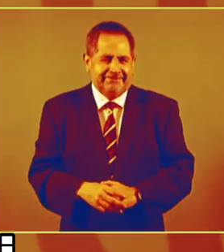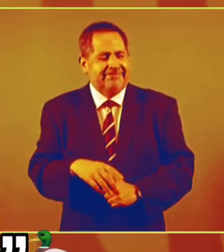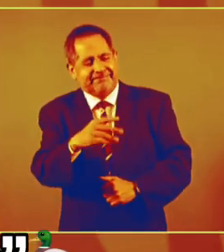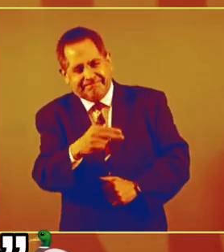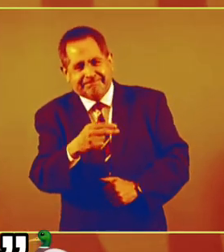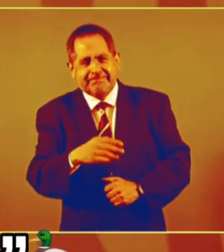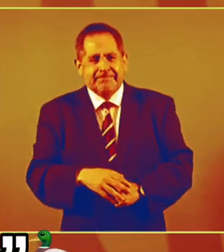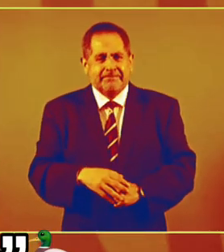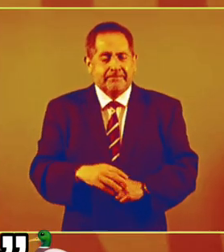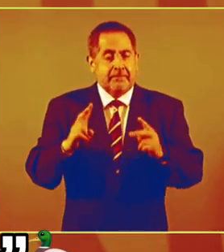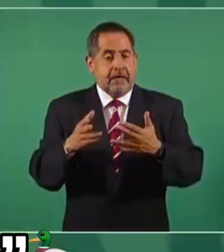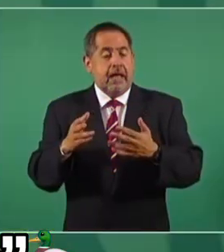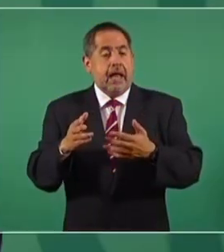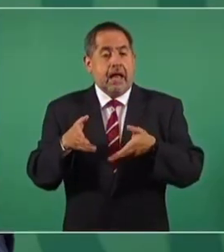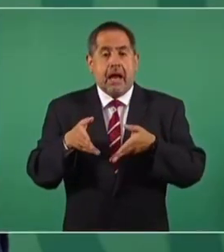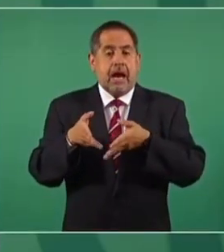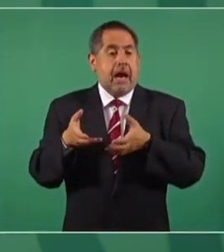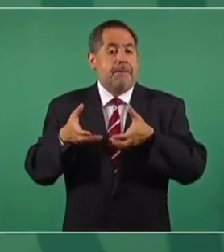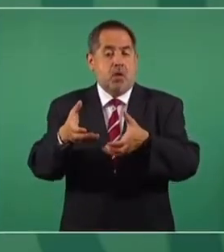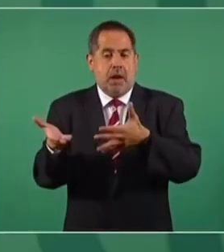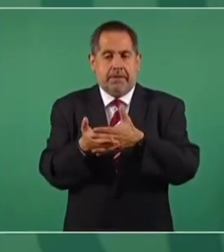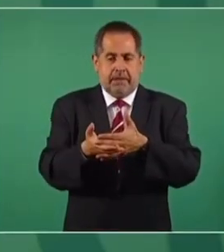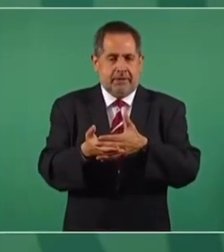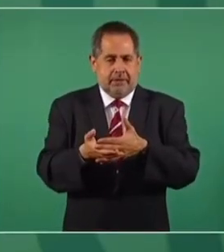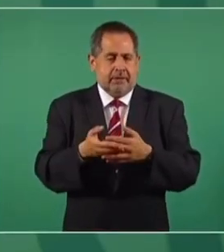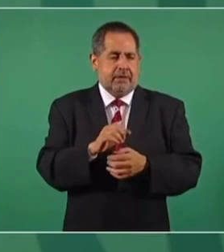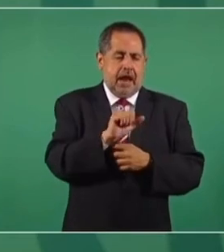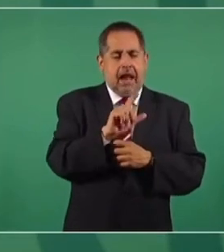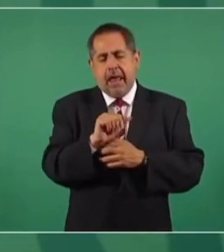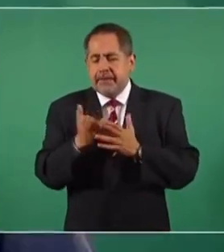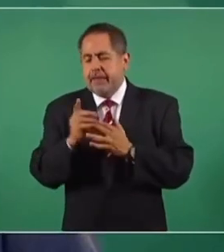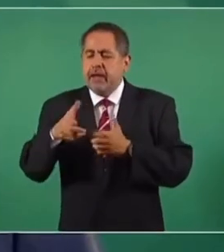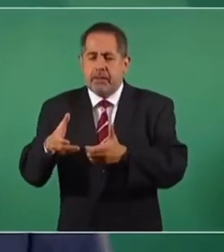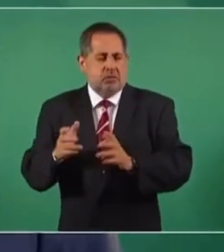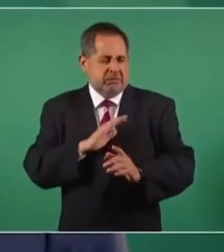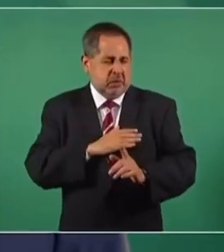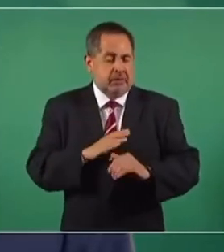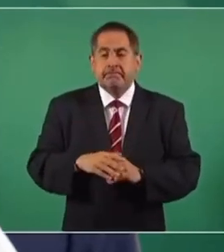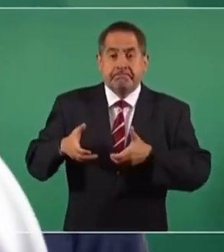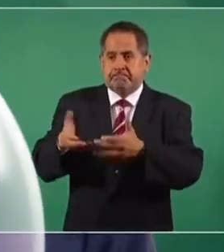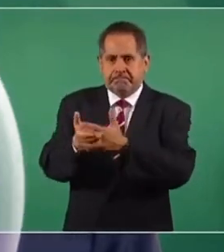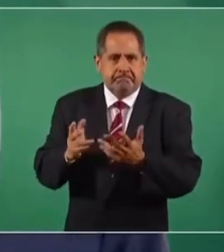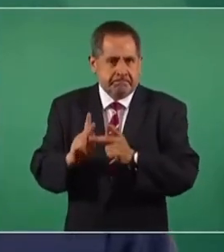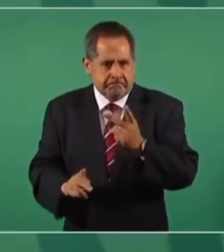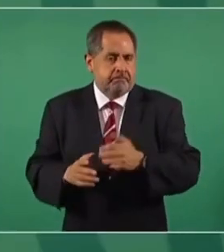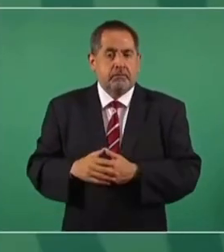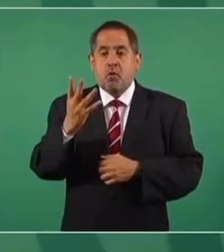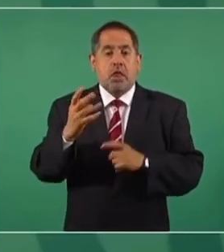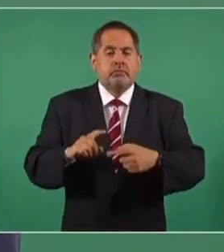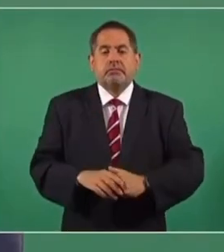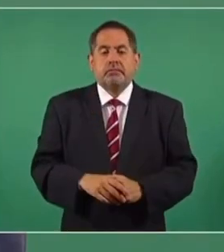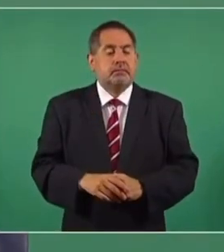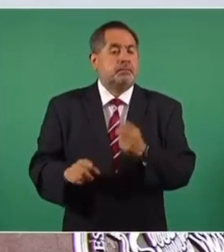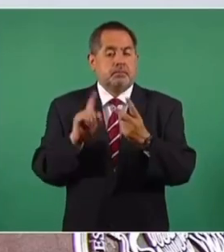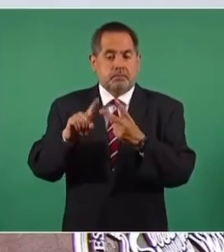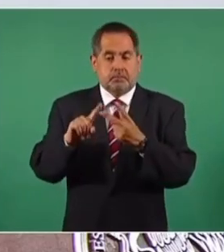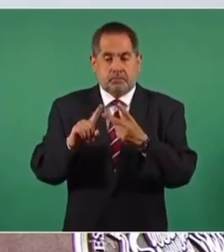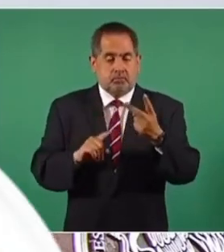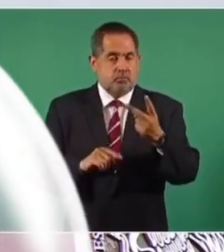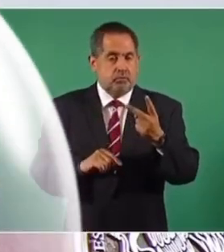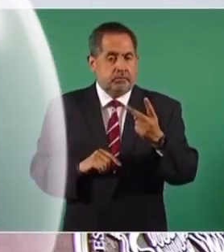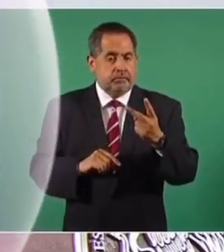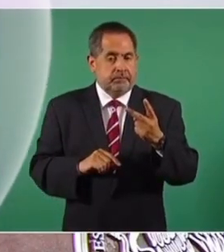Se va a llamar a la mitad del camino, y tiene cuatro capítulos. El primero es el presente, el segundo